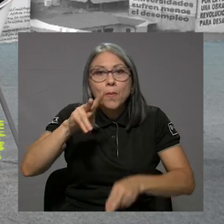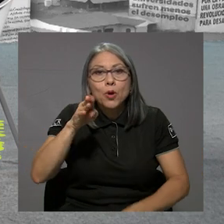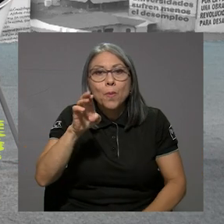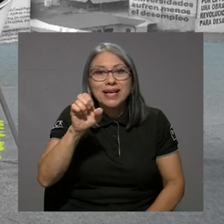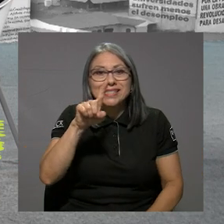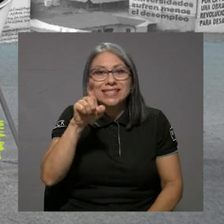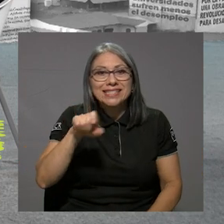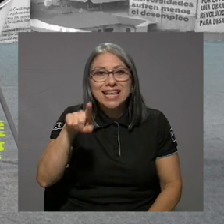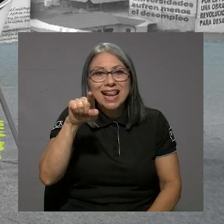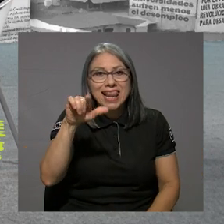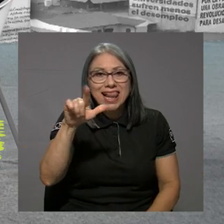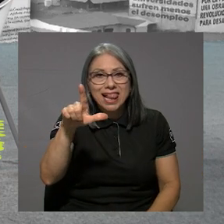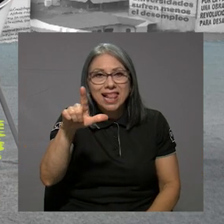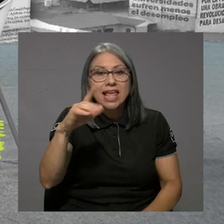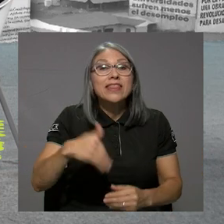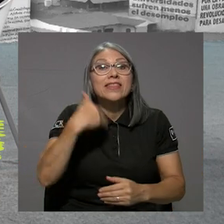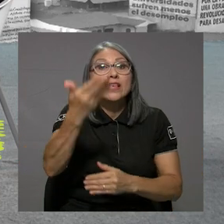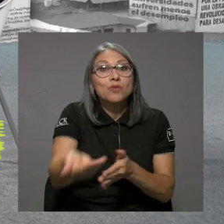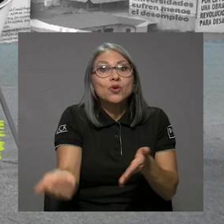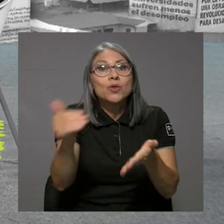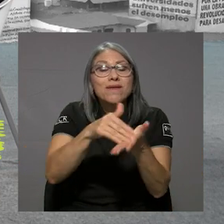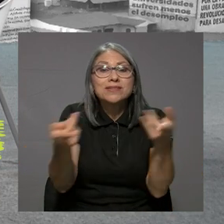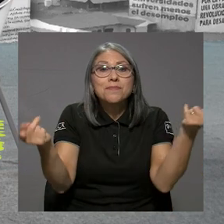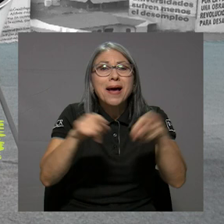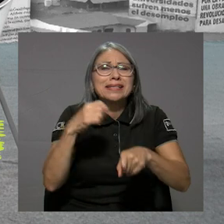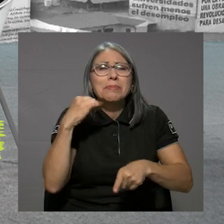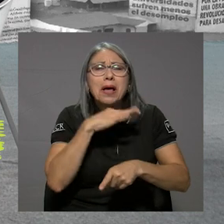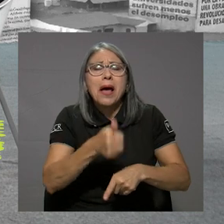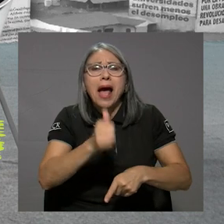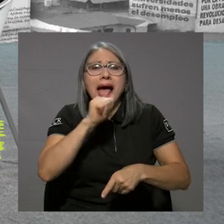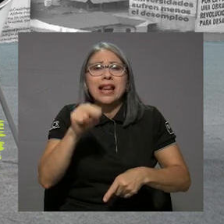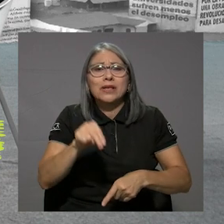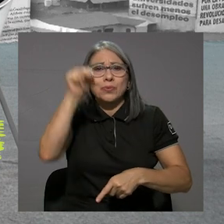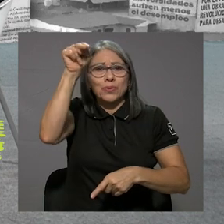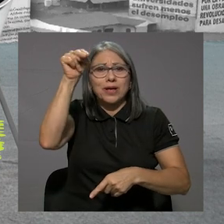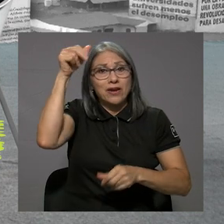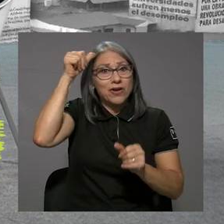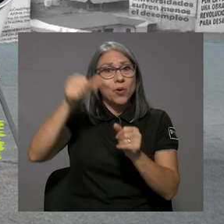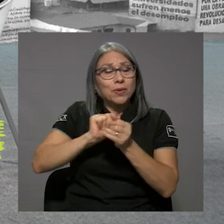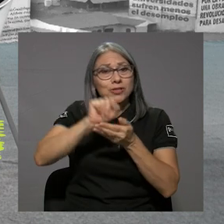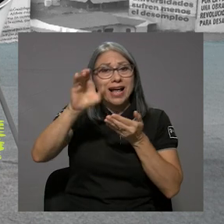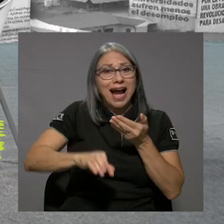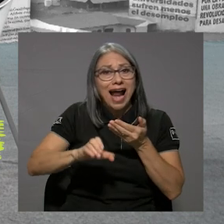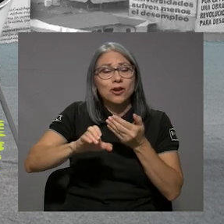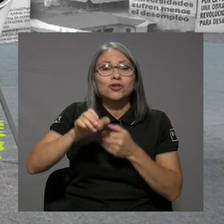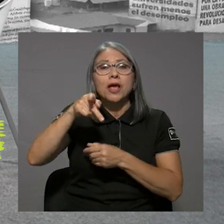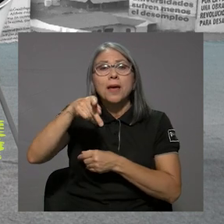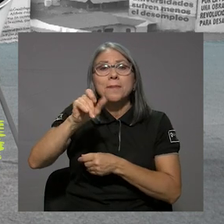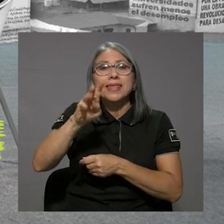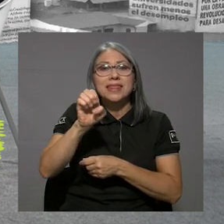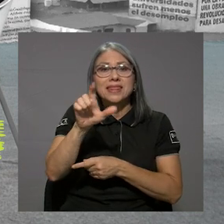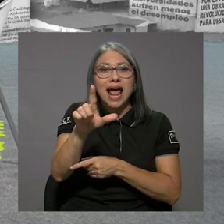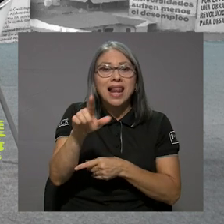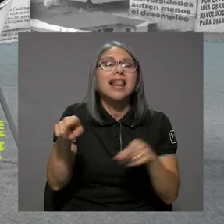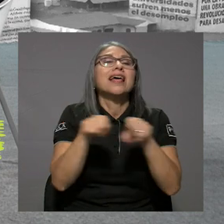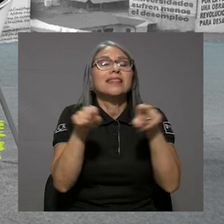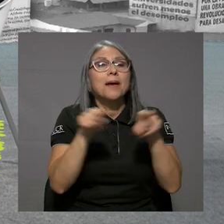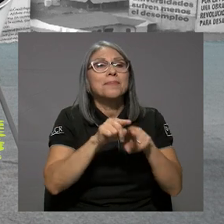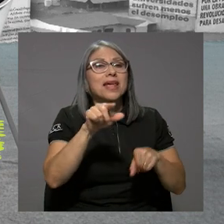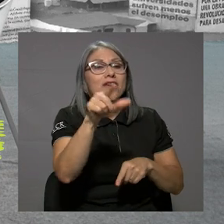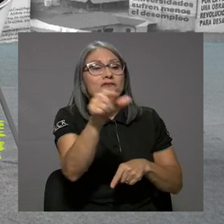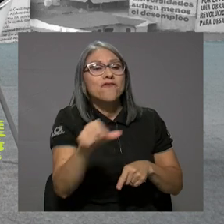mismo incidente en la zona norte. Recordemos allá en Veracruz, de Pital de San Carlos, luego en Río Cuarto,